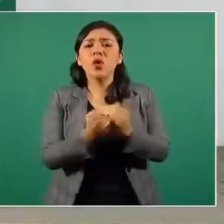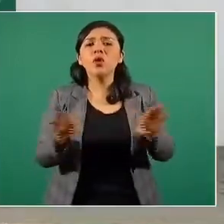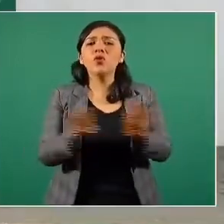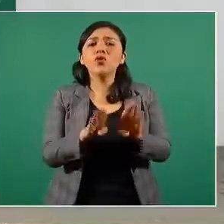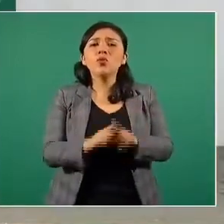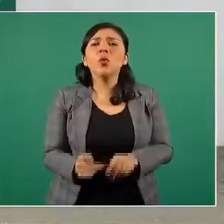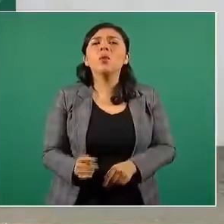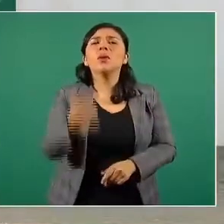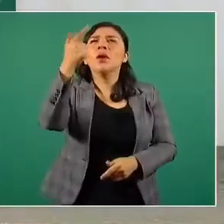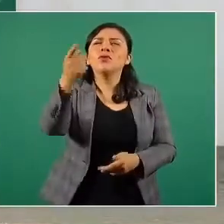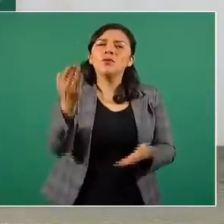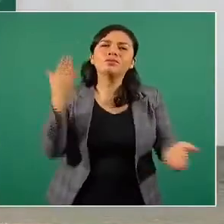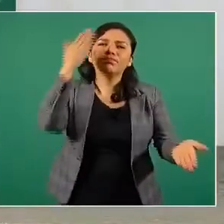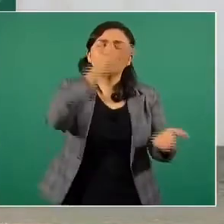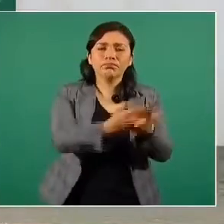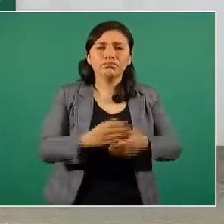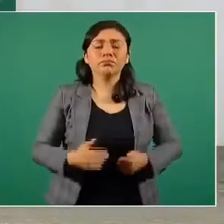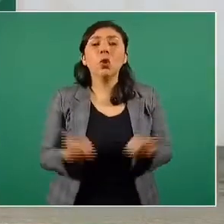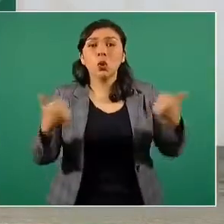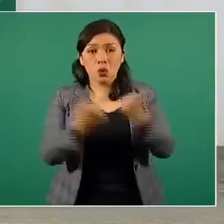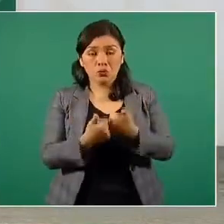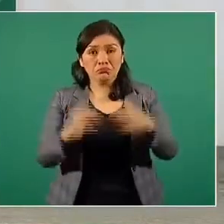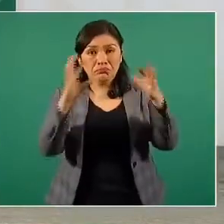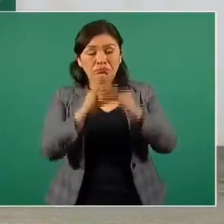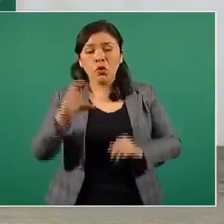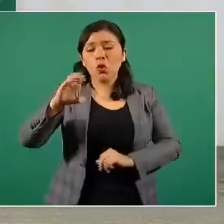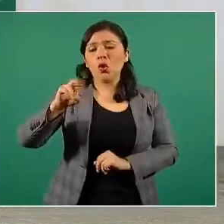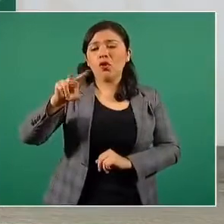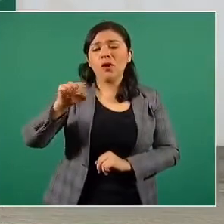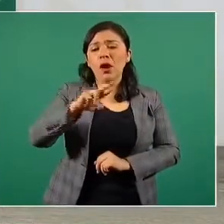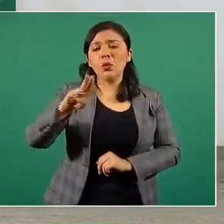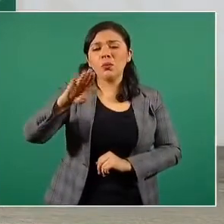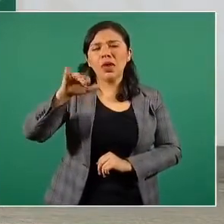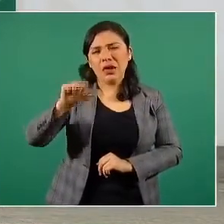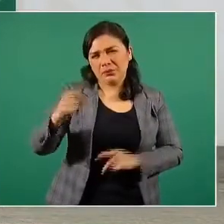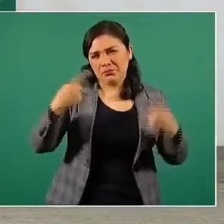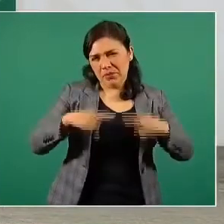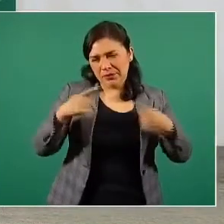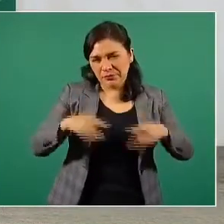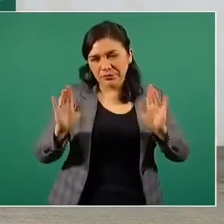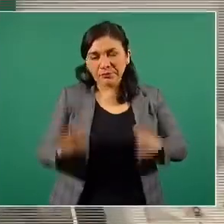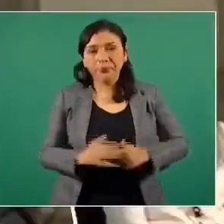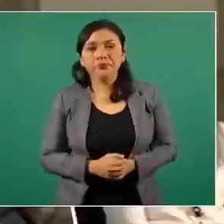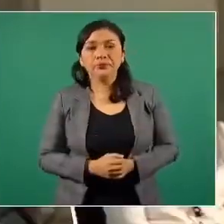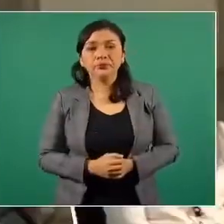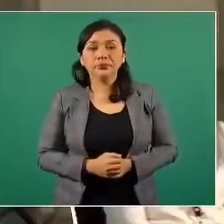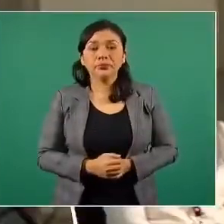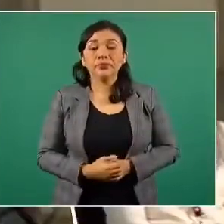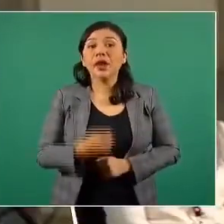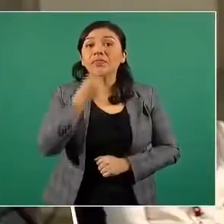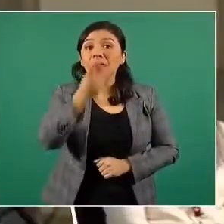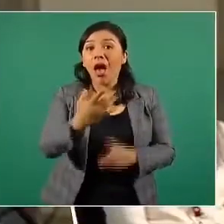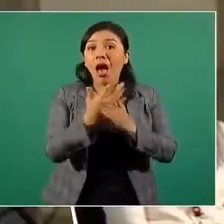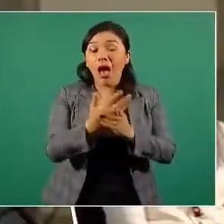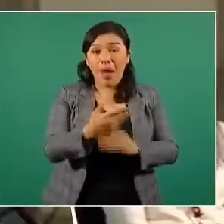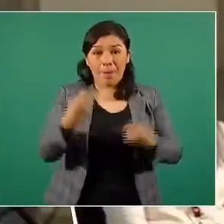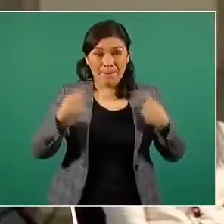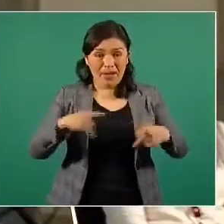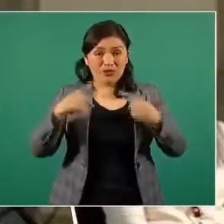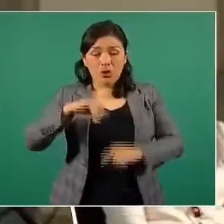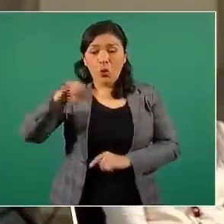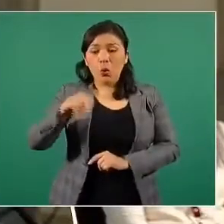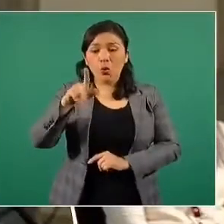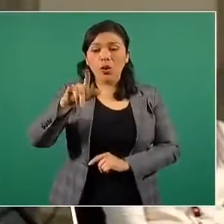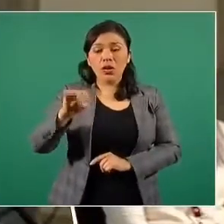que estuviste ahí. Agregan Covarrubias y Martínez, comillas. Lo que dijo el periodista Julio Hernández